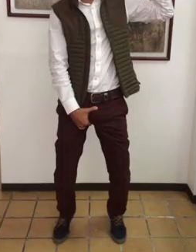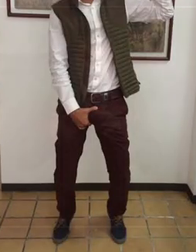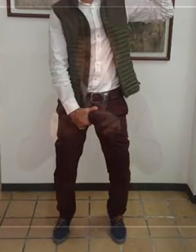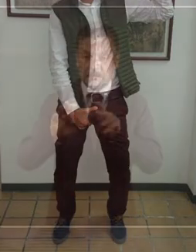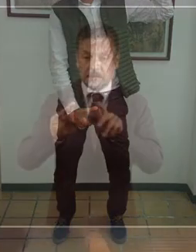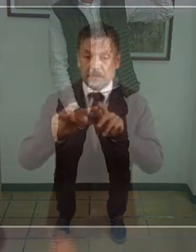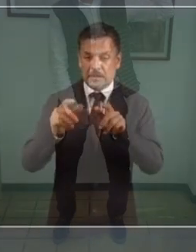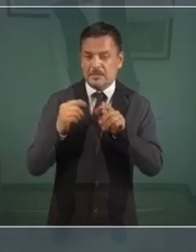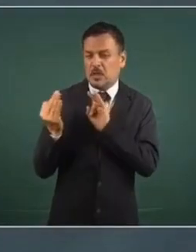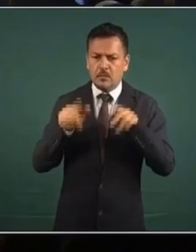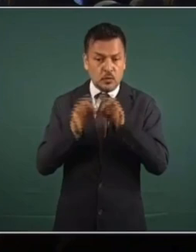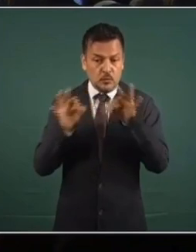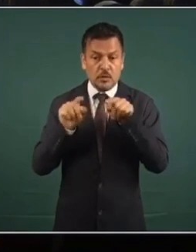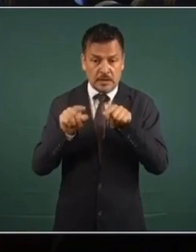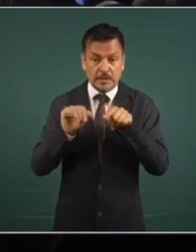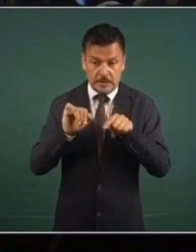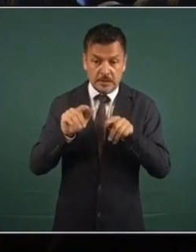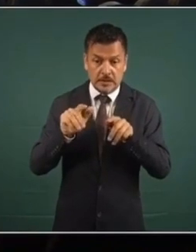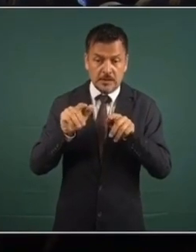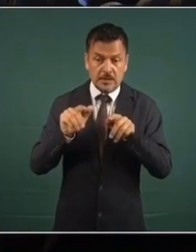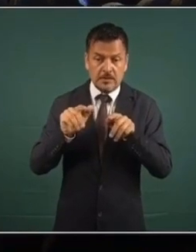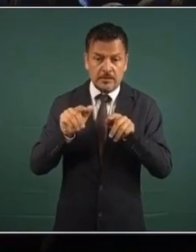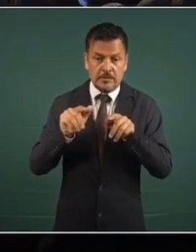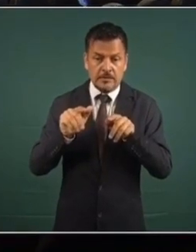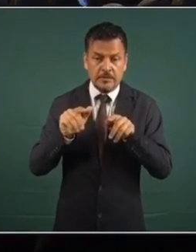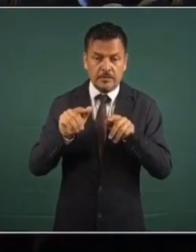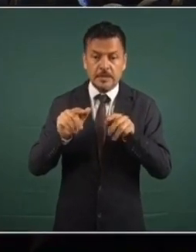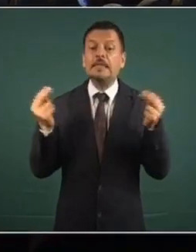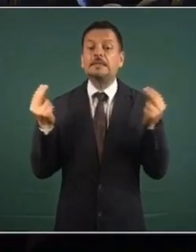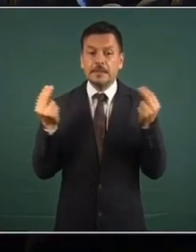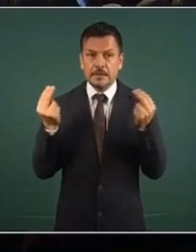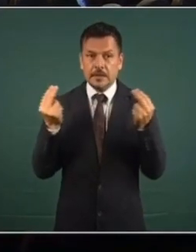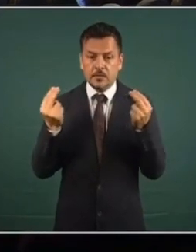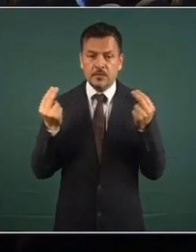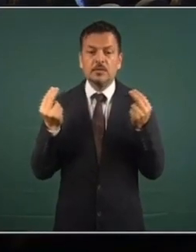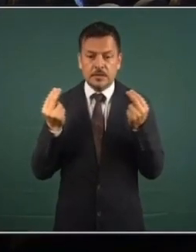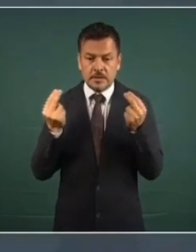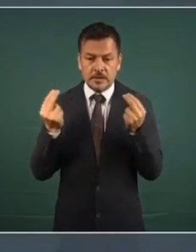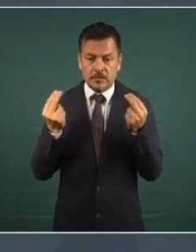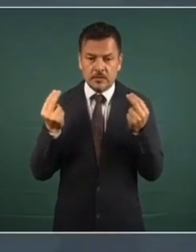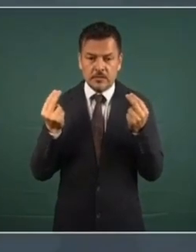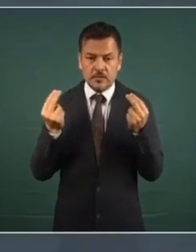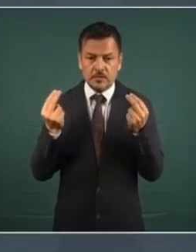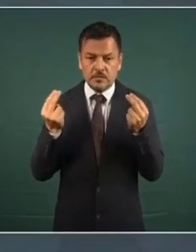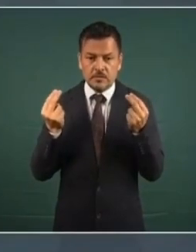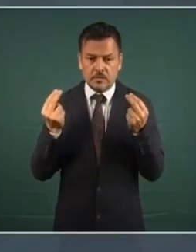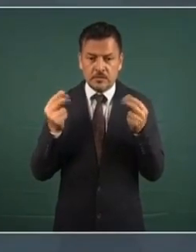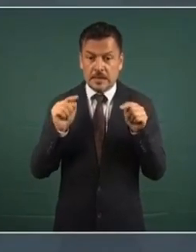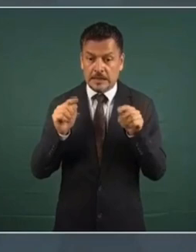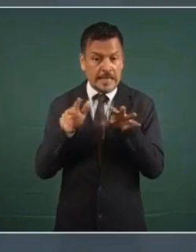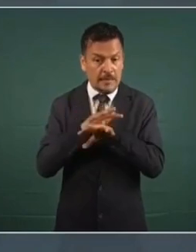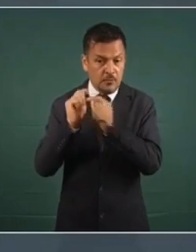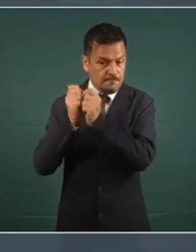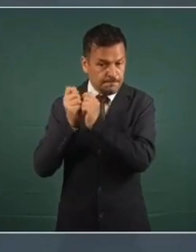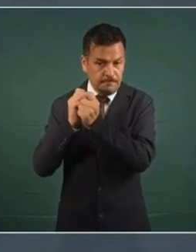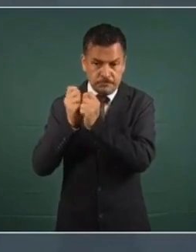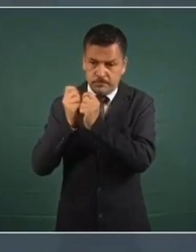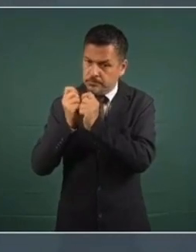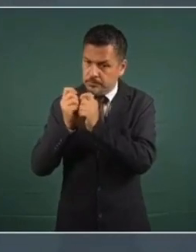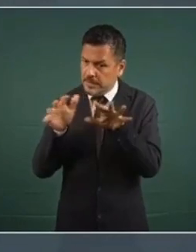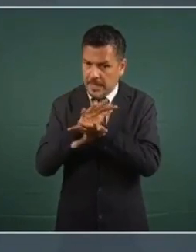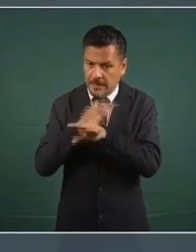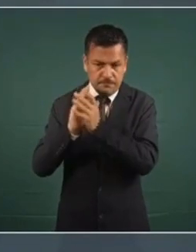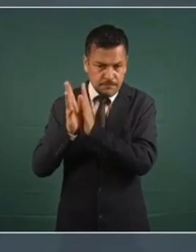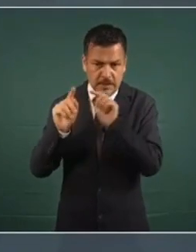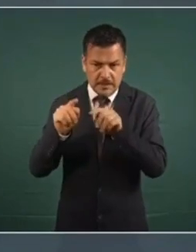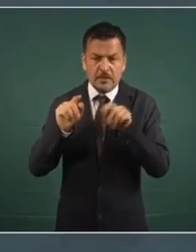a los allegados. Sí, necesitamos hacer estas reformas en el caso